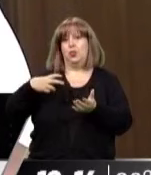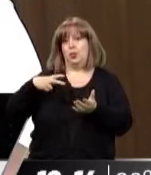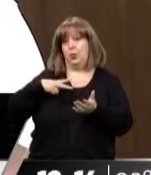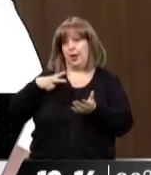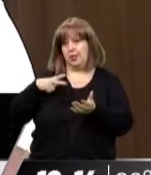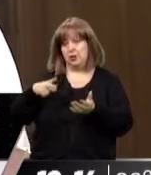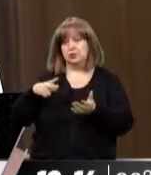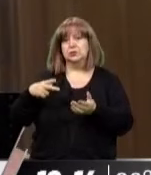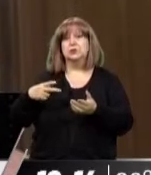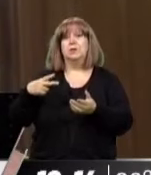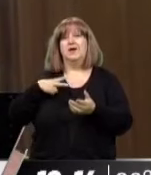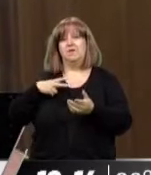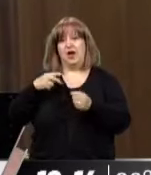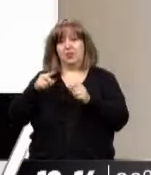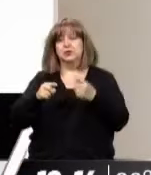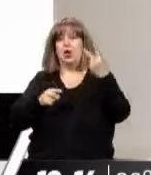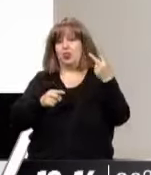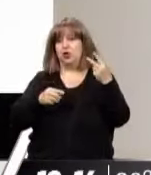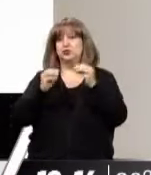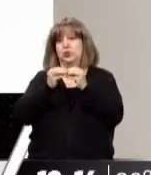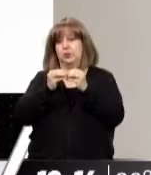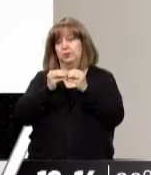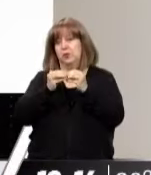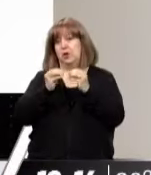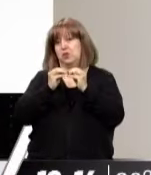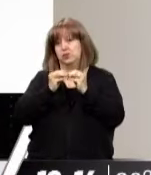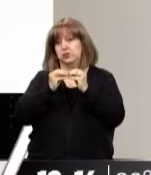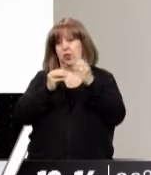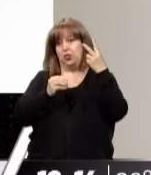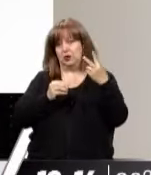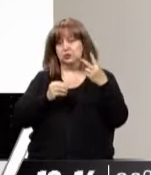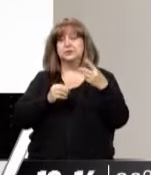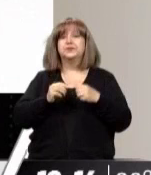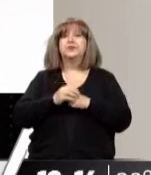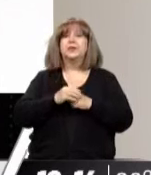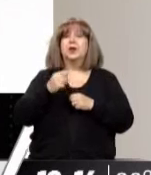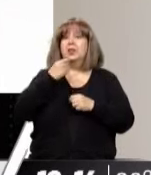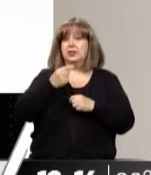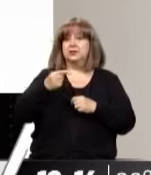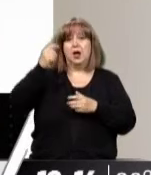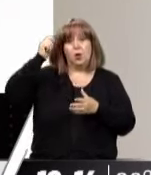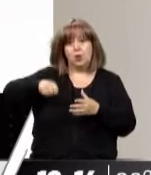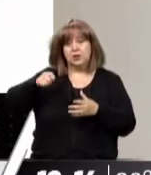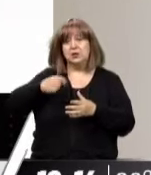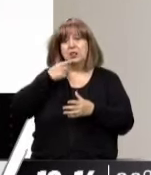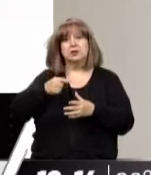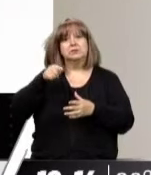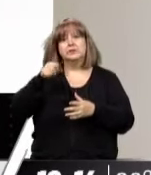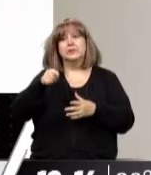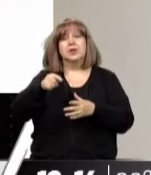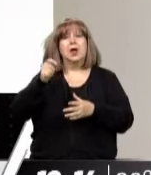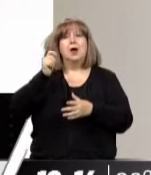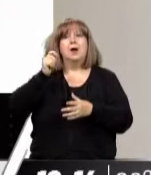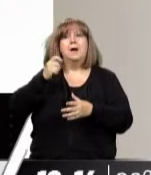ya ha fallado con anterioridad en dos supuestos, en dos casos, en los cuales, en primer lugar, ha dicho que le corresponde a la justicia